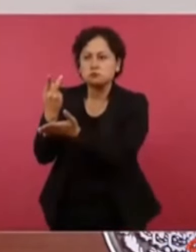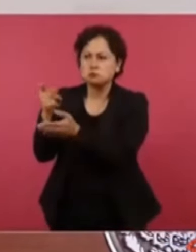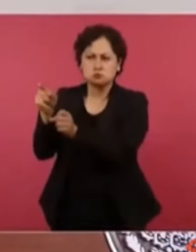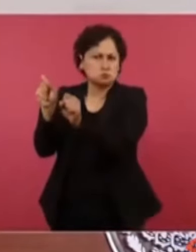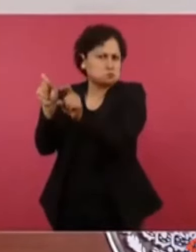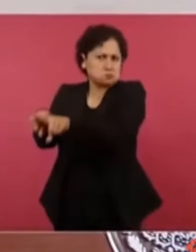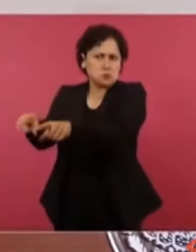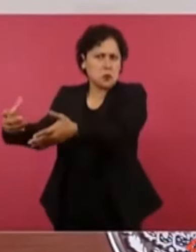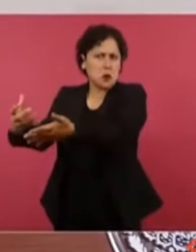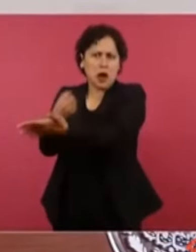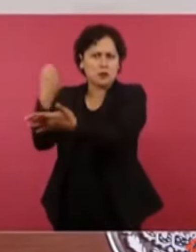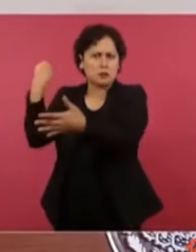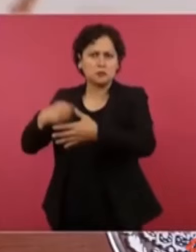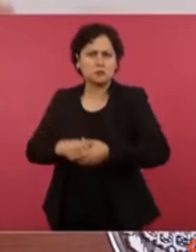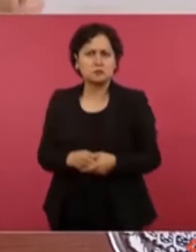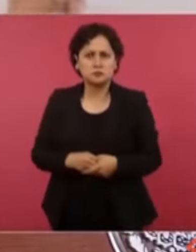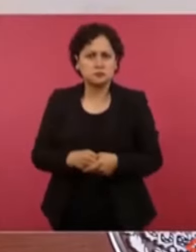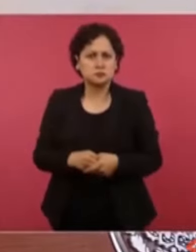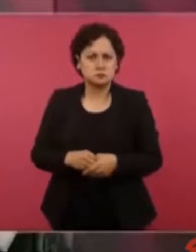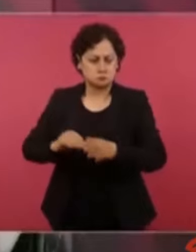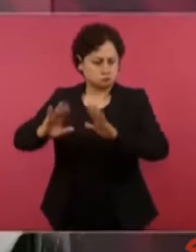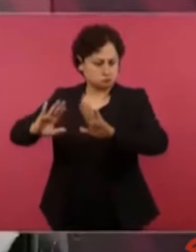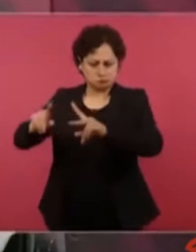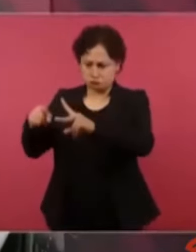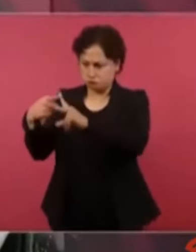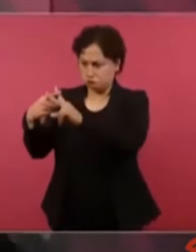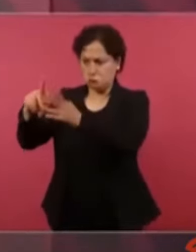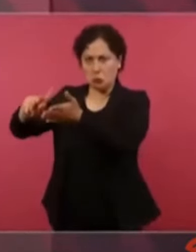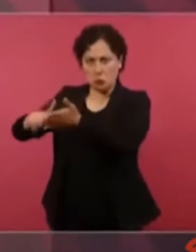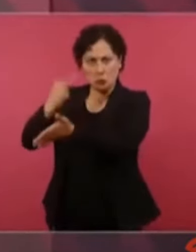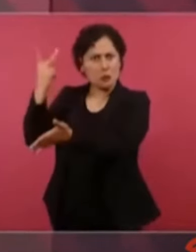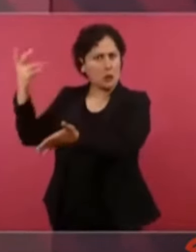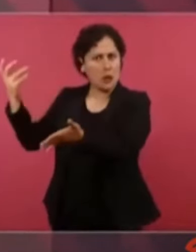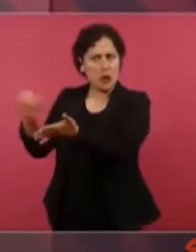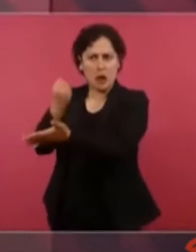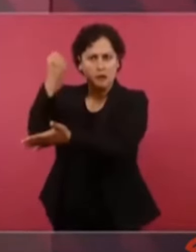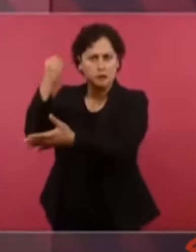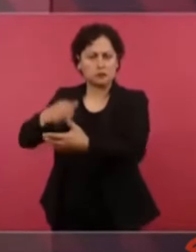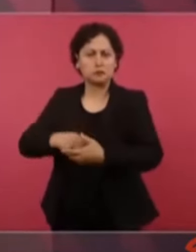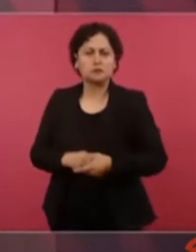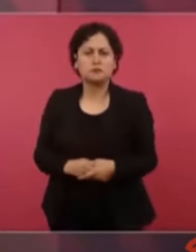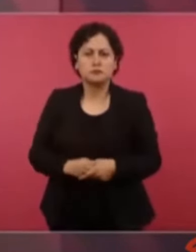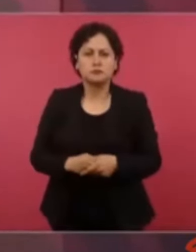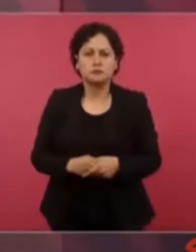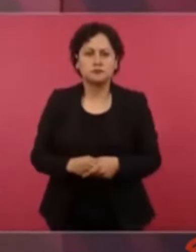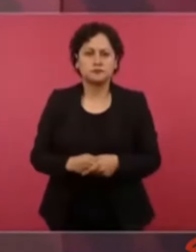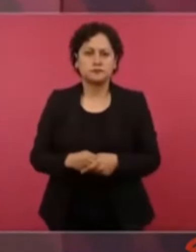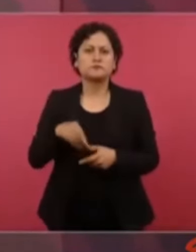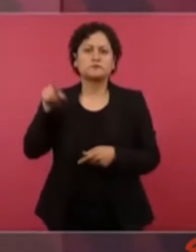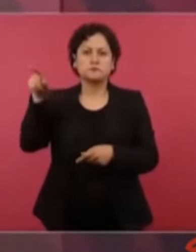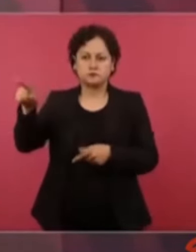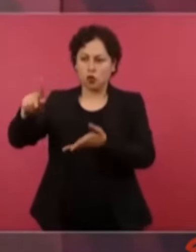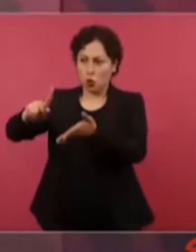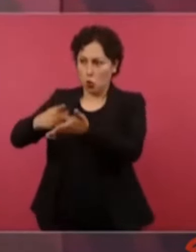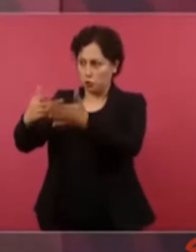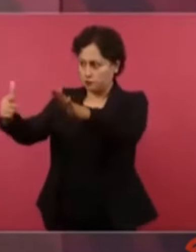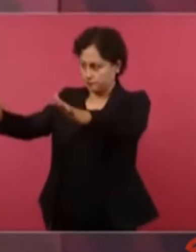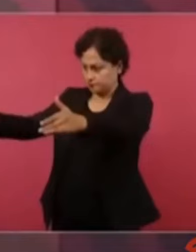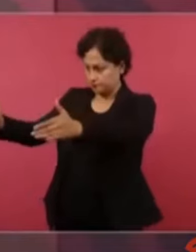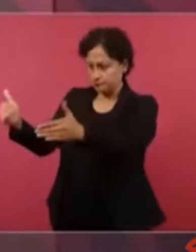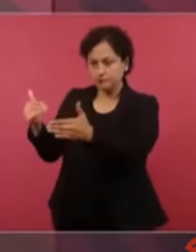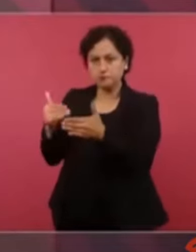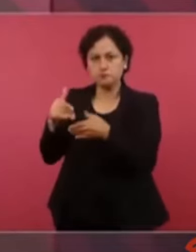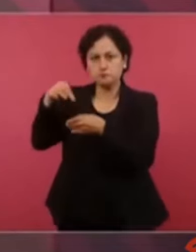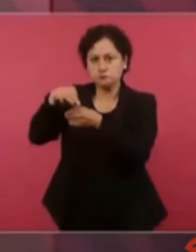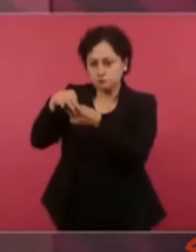ganó, o sea, volvió a ganar. Se recontaron las boletas y volvió a ganar.